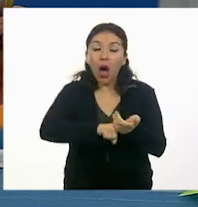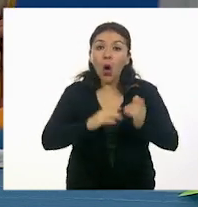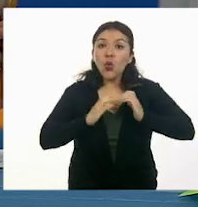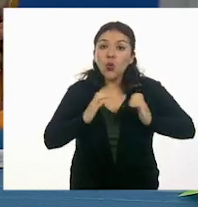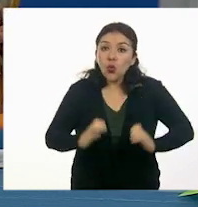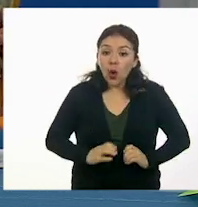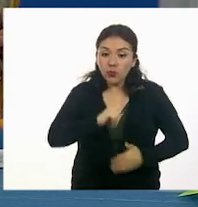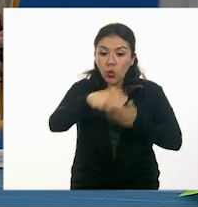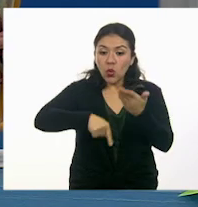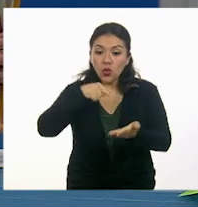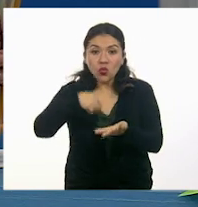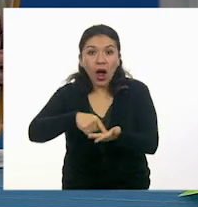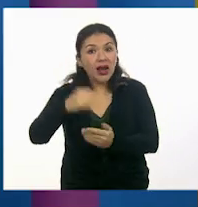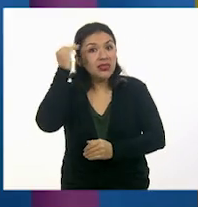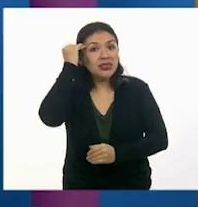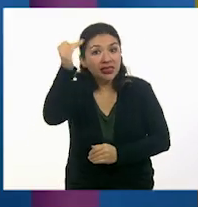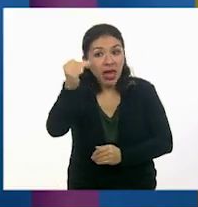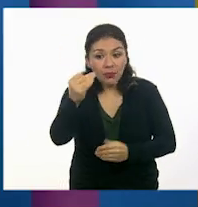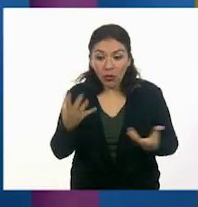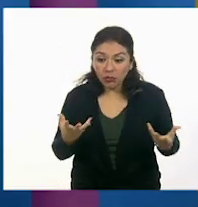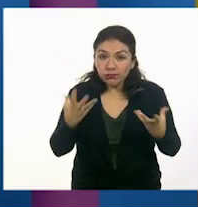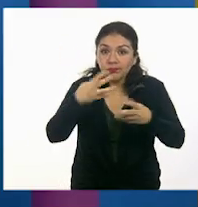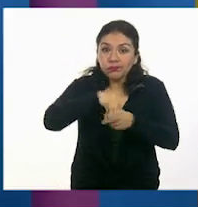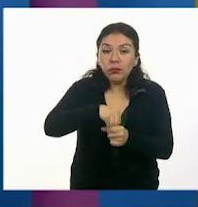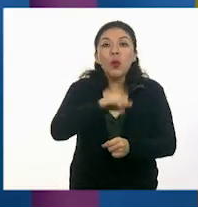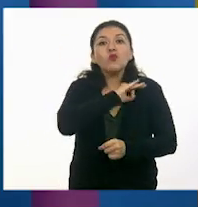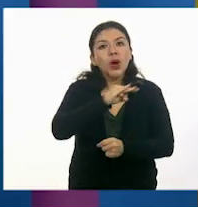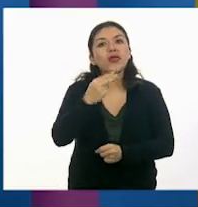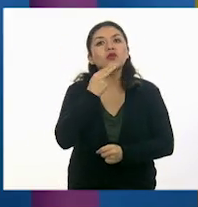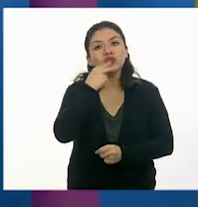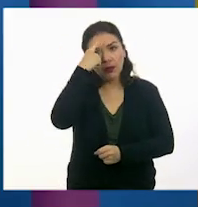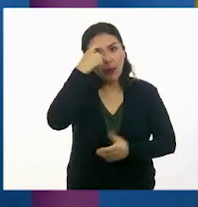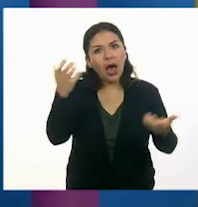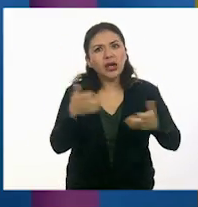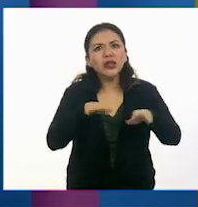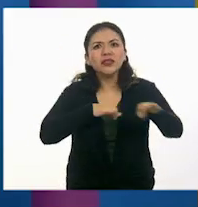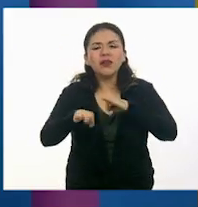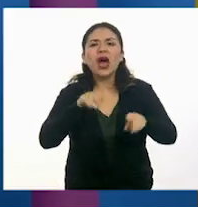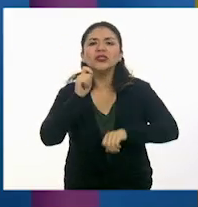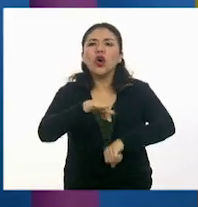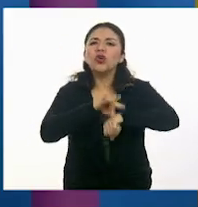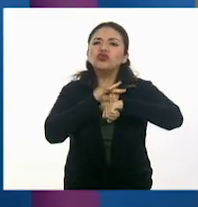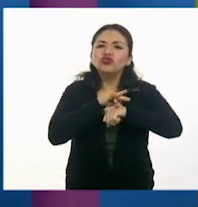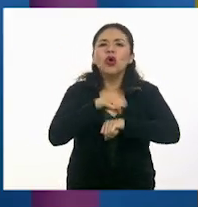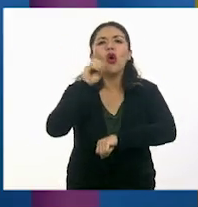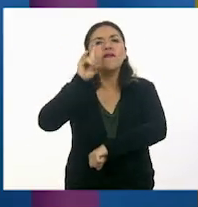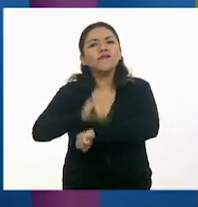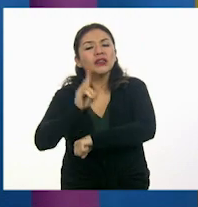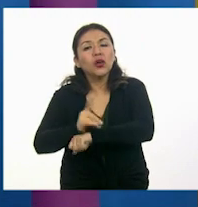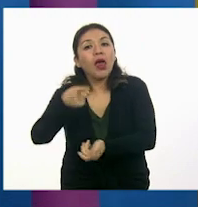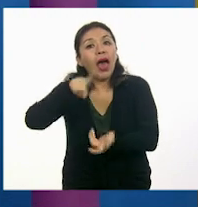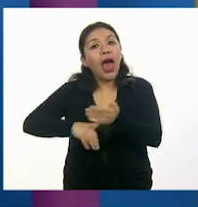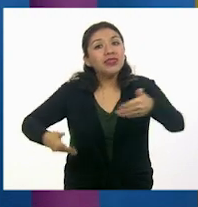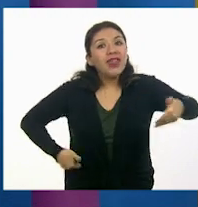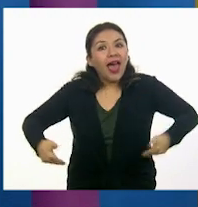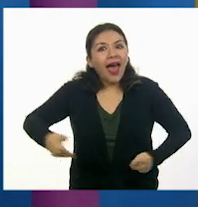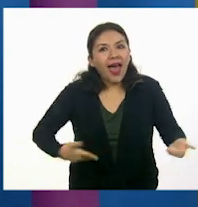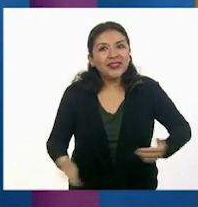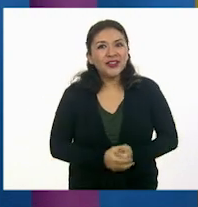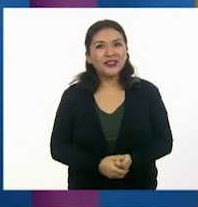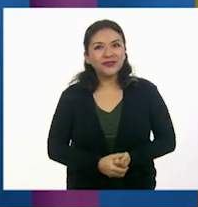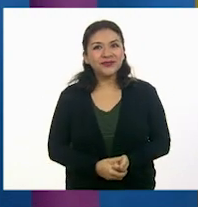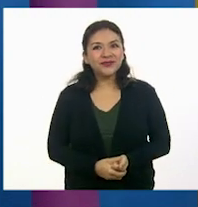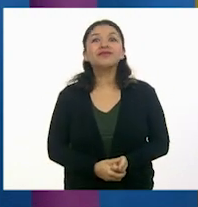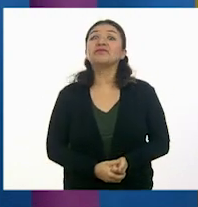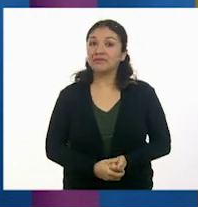espacio y tiempo puede utilizarse para trabajar los conceptos de realidad y ficción en el teatro. Ah,